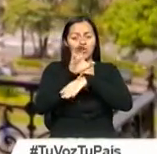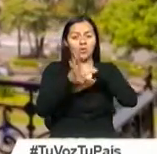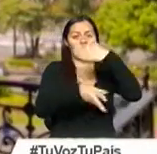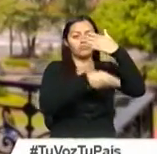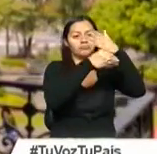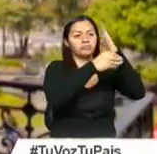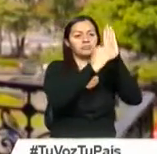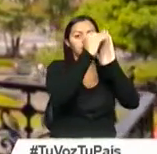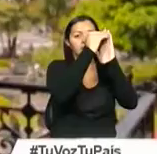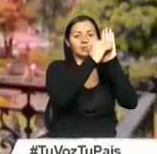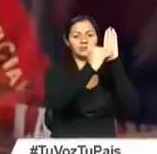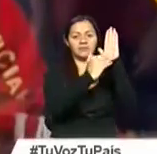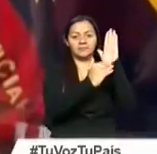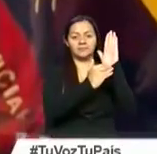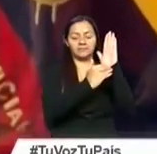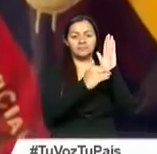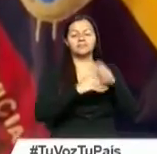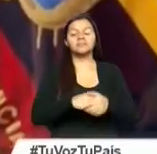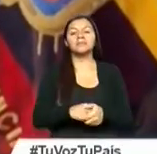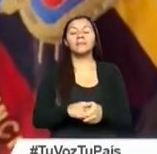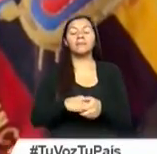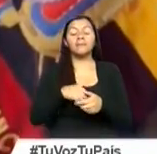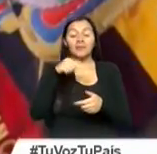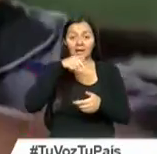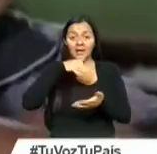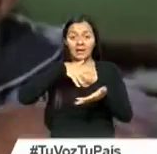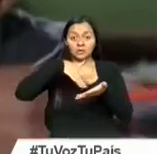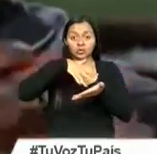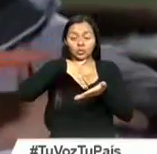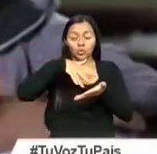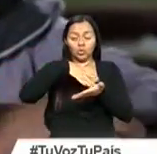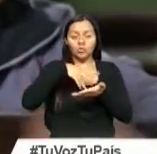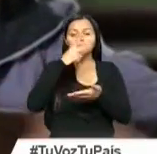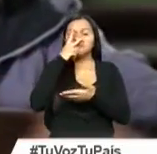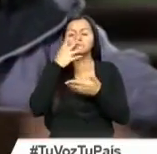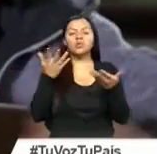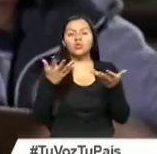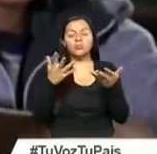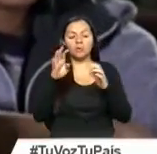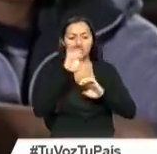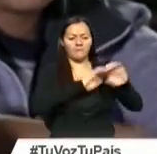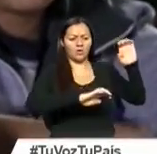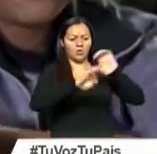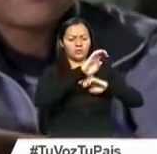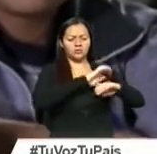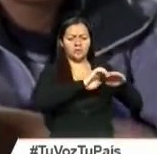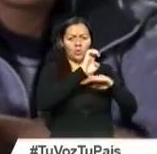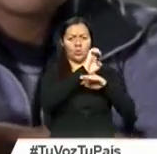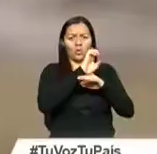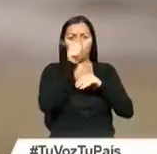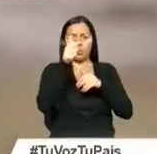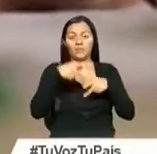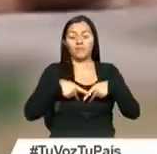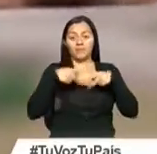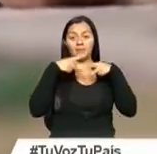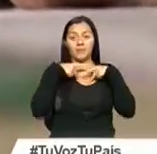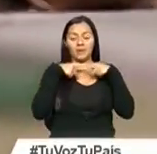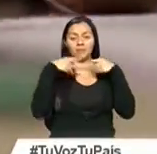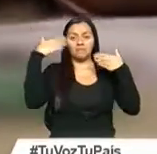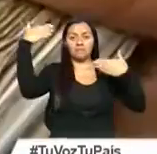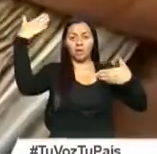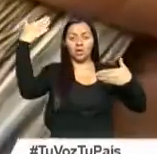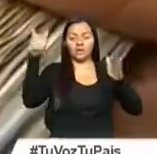del Planeta Feliz. El estudio revela que en esta década y mediante la aplicación de las políticas del buen vivir, Ecuador ha reducido